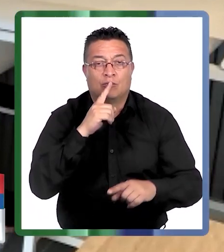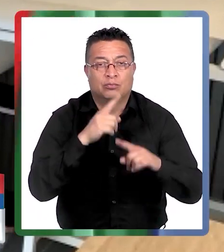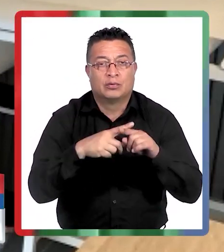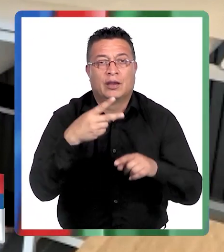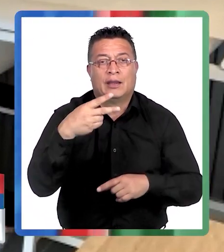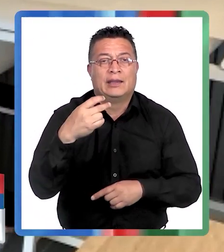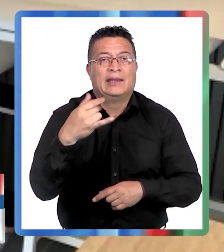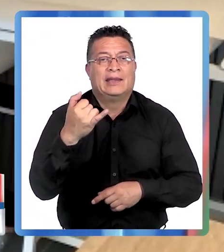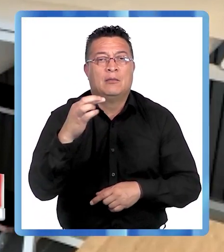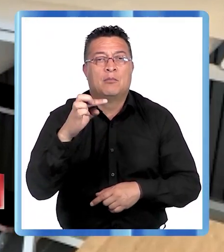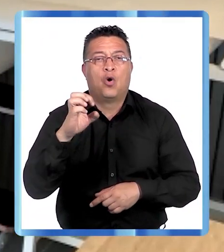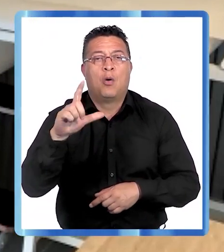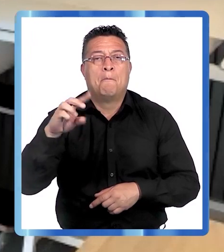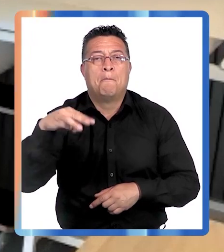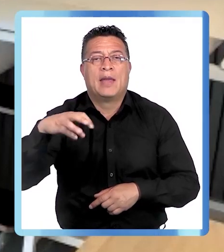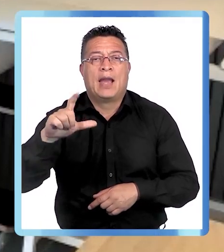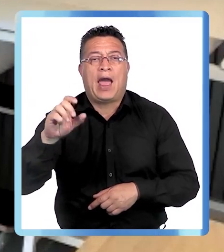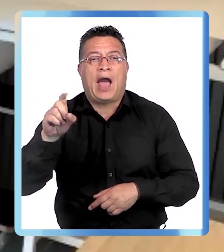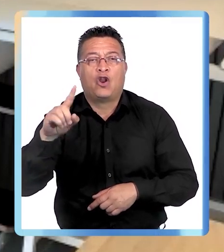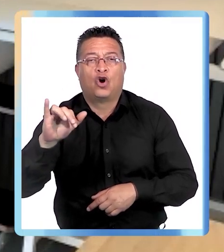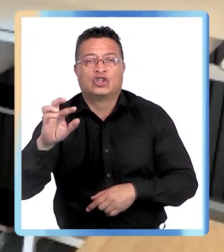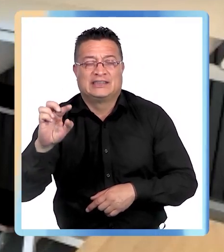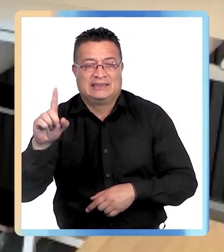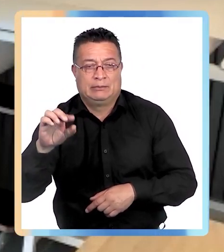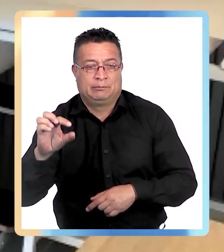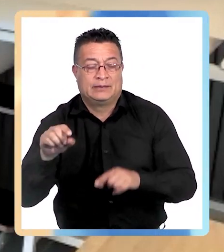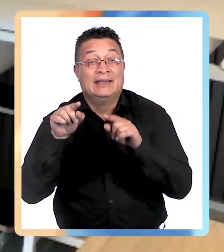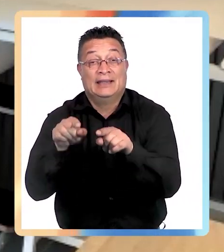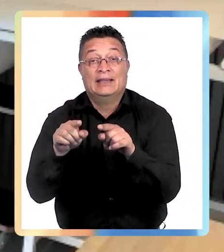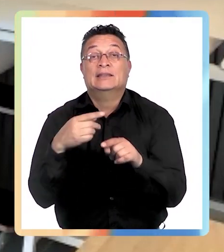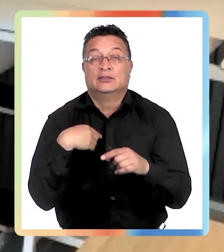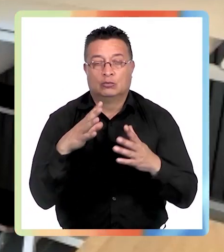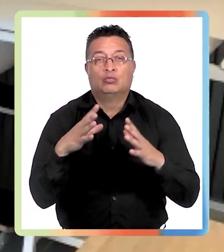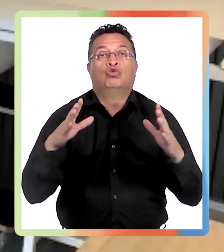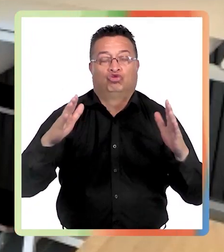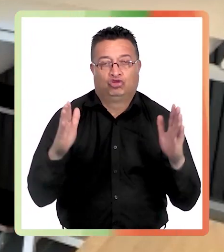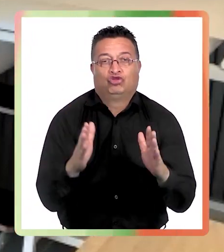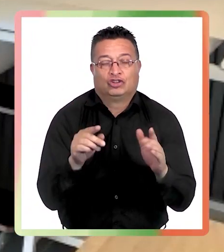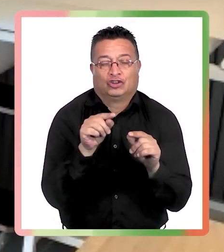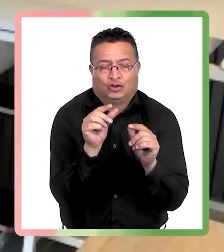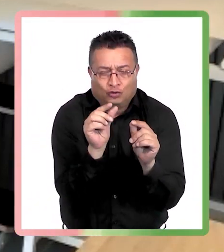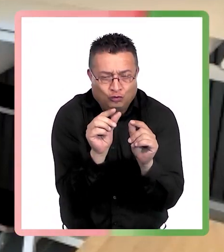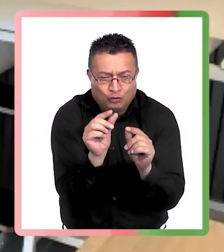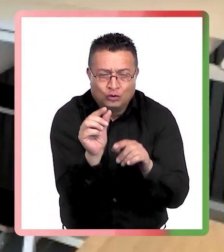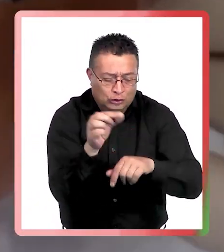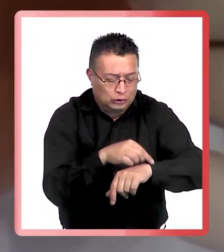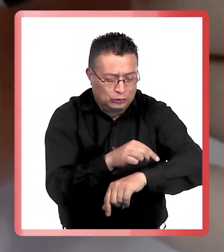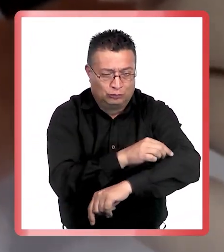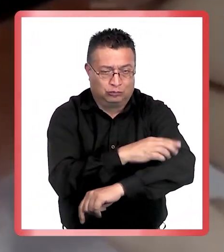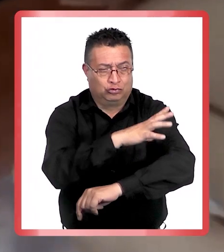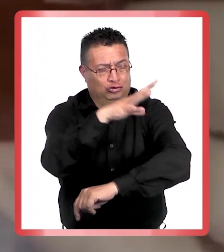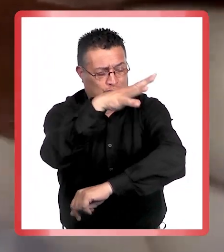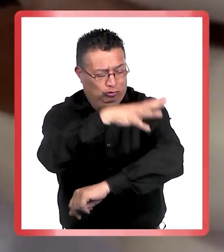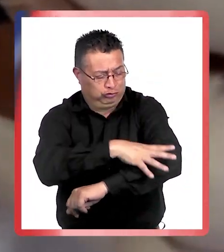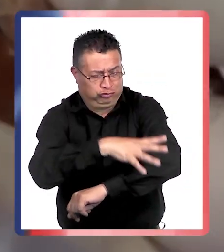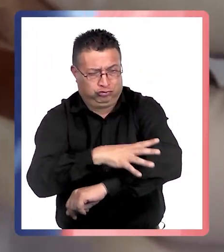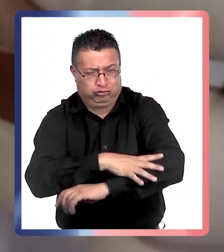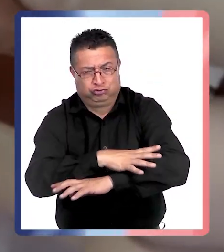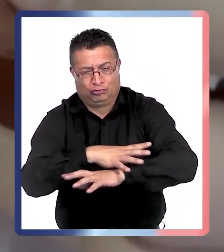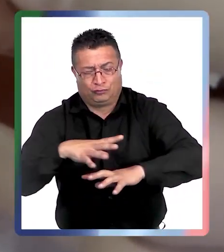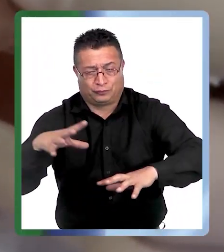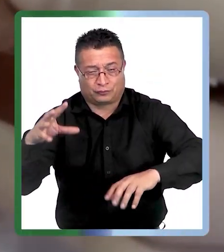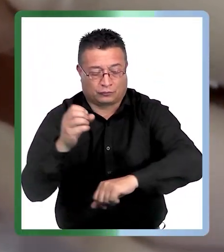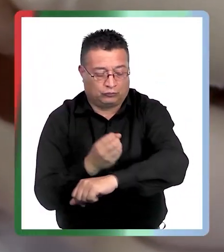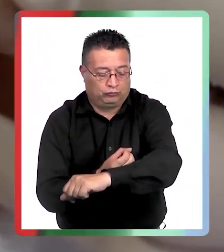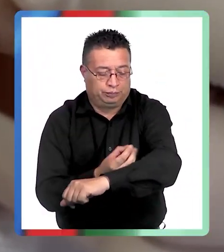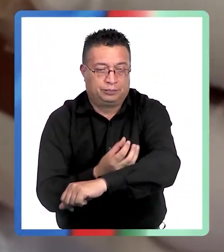hipomelanosis gutata, que son así como manchitas blanquitas, bien chiquititas. Eso es que ya hubo tanto sol en esa zona que los, por decir, los